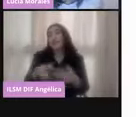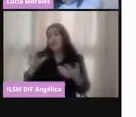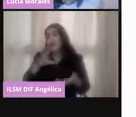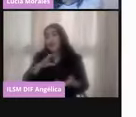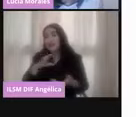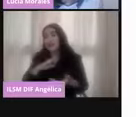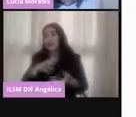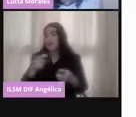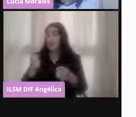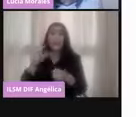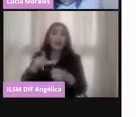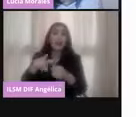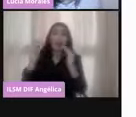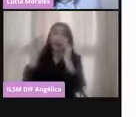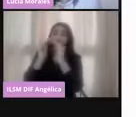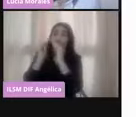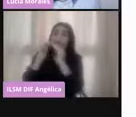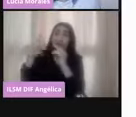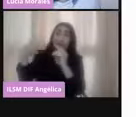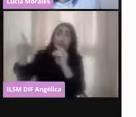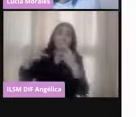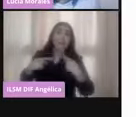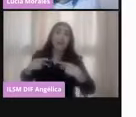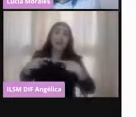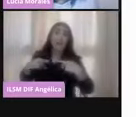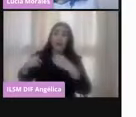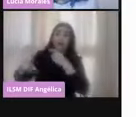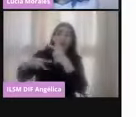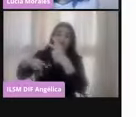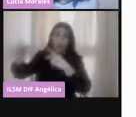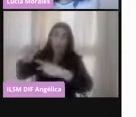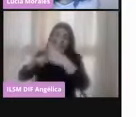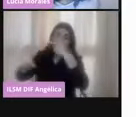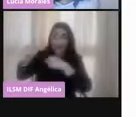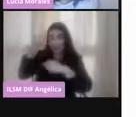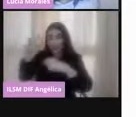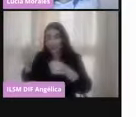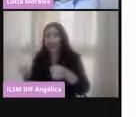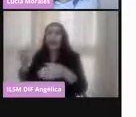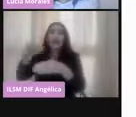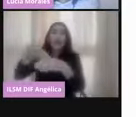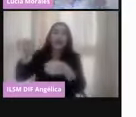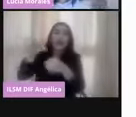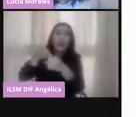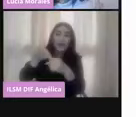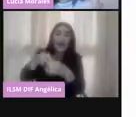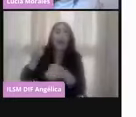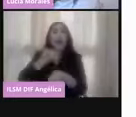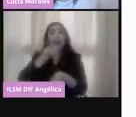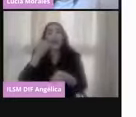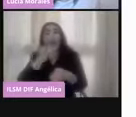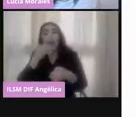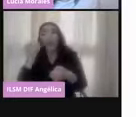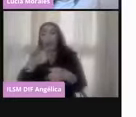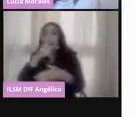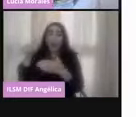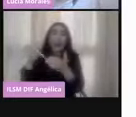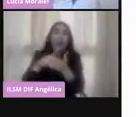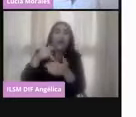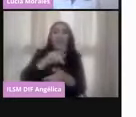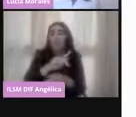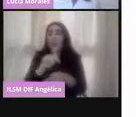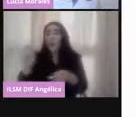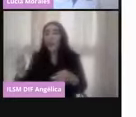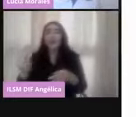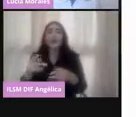prestan sus domicilios para instalar las casillas, de las escuelas y los espacios públicos, que nos prestan sus espacios para instalar